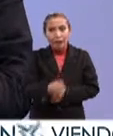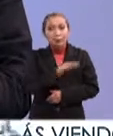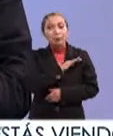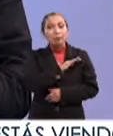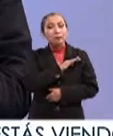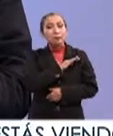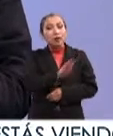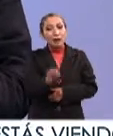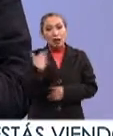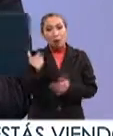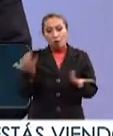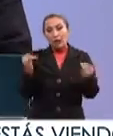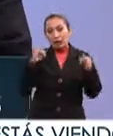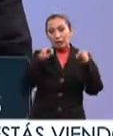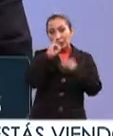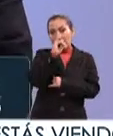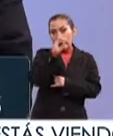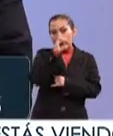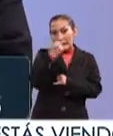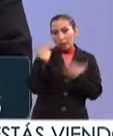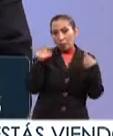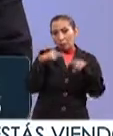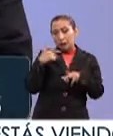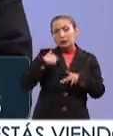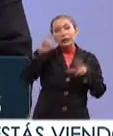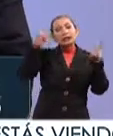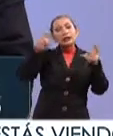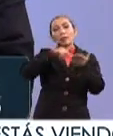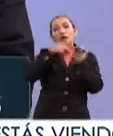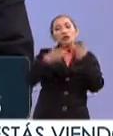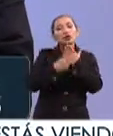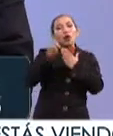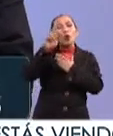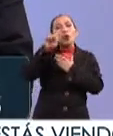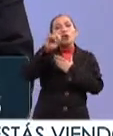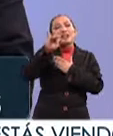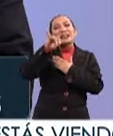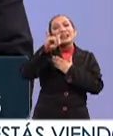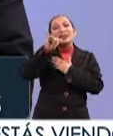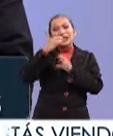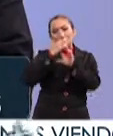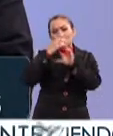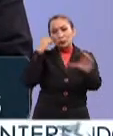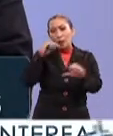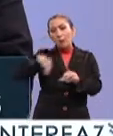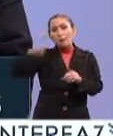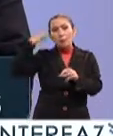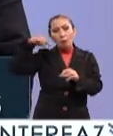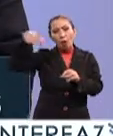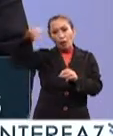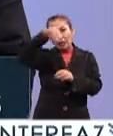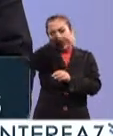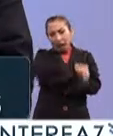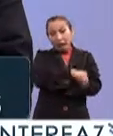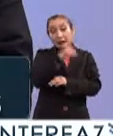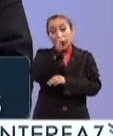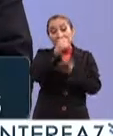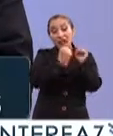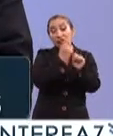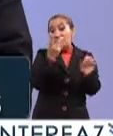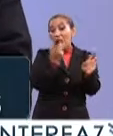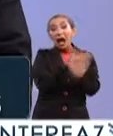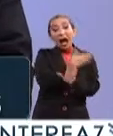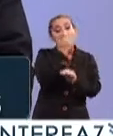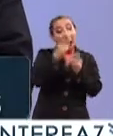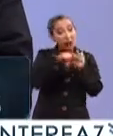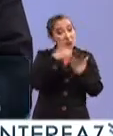poder, a nombre del Instituto Politécnico Nacional, platicarles del proyecto de las Unidades Móviles de Aprendizaje, que es un proyecto, como tú lo decías, de más de 20 años,